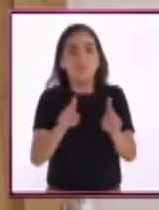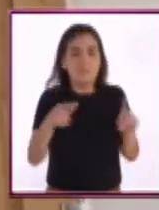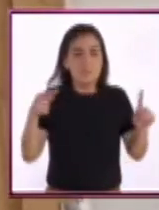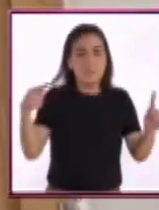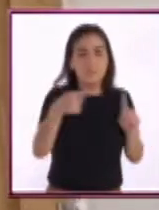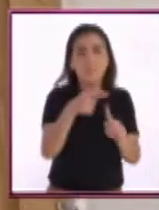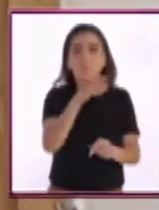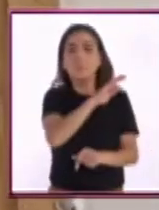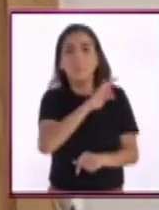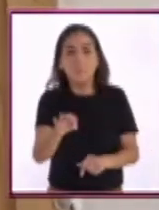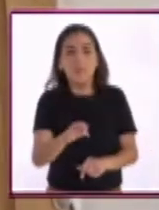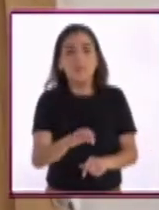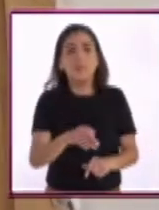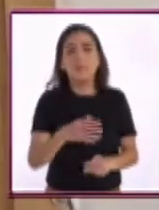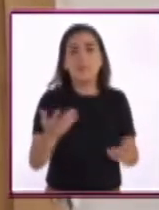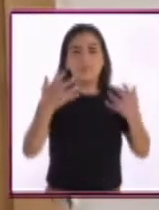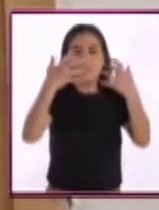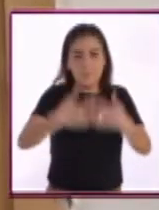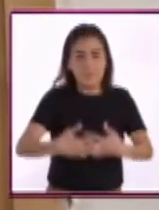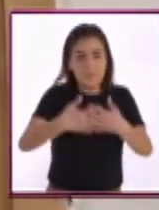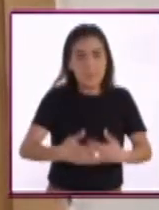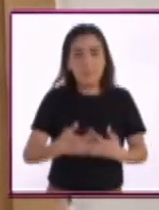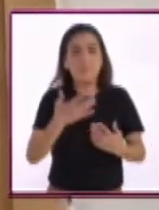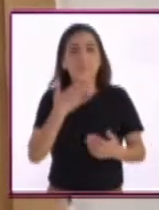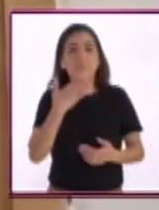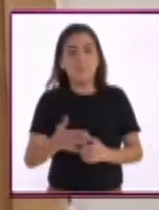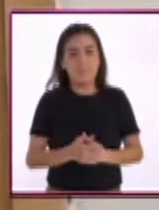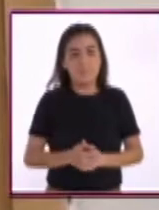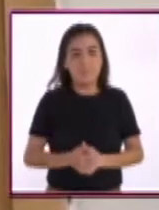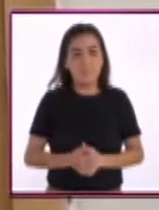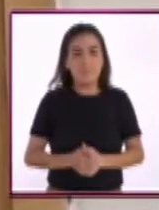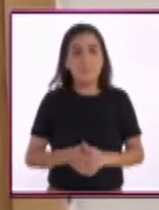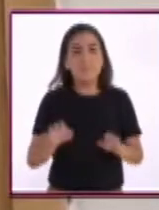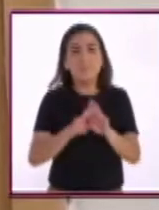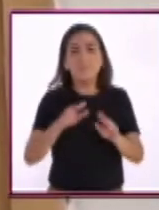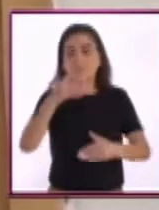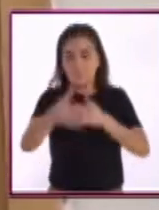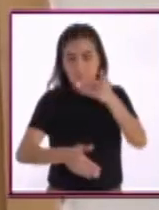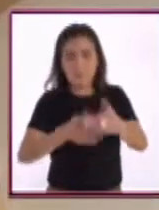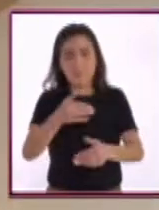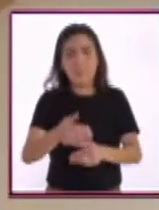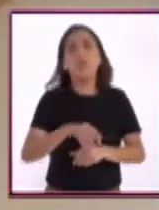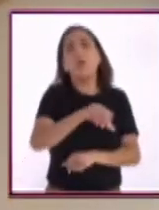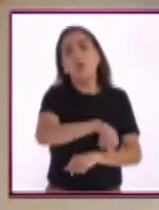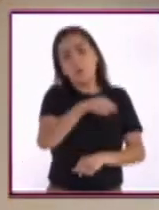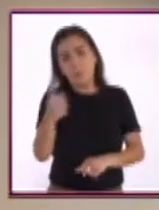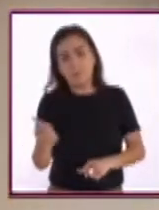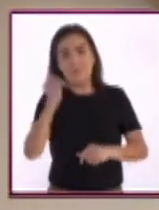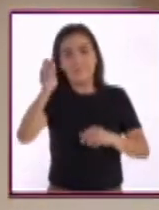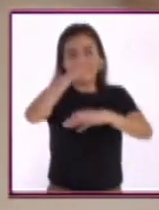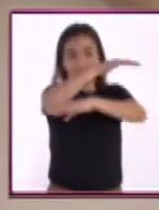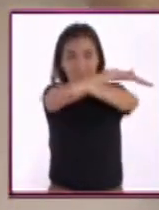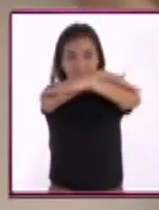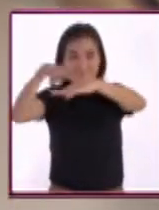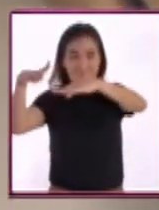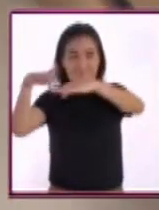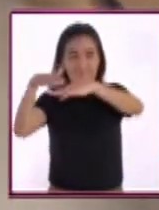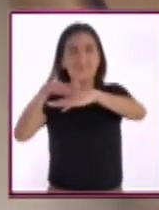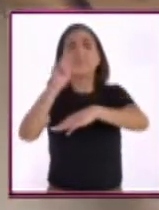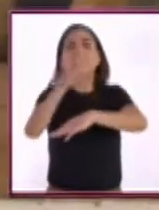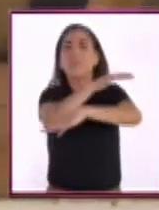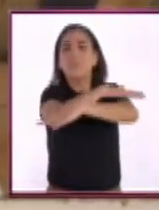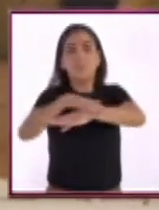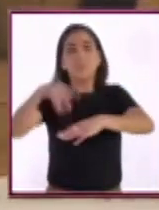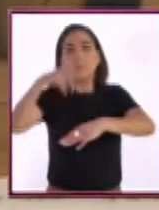rectos y muy parejos que nos permiten poder fácilmente prefabricar y poder estandarizar el proceso. Por otro lado el